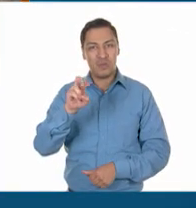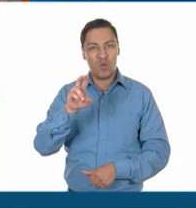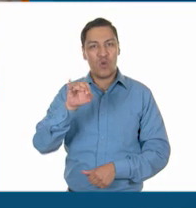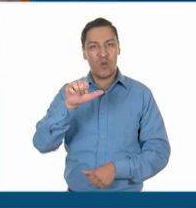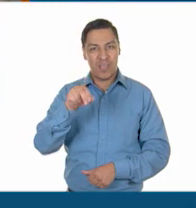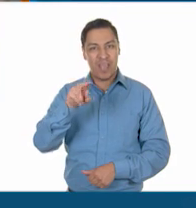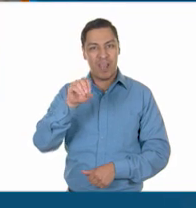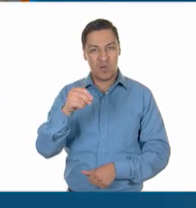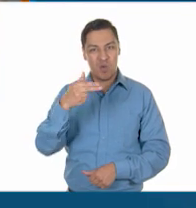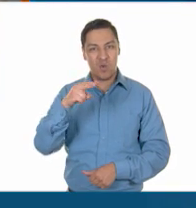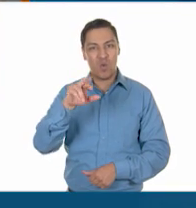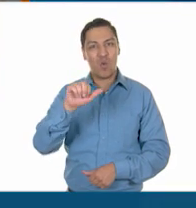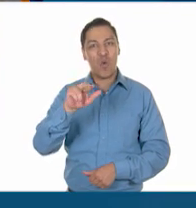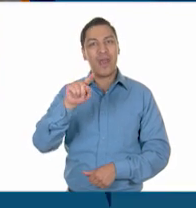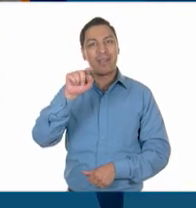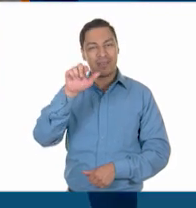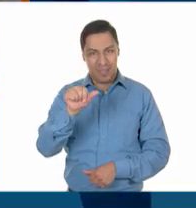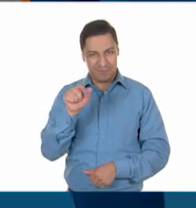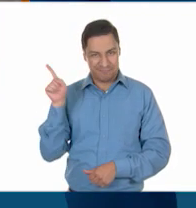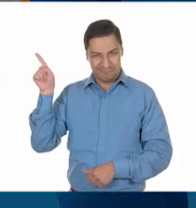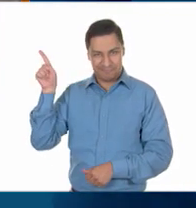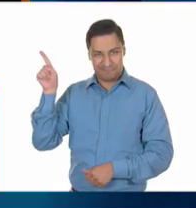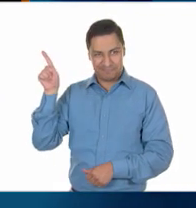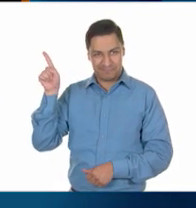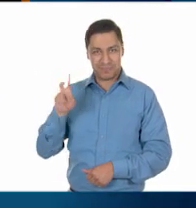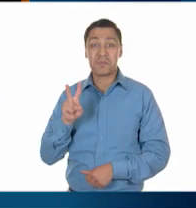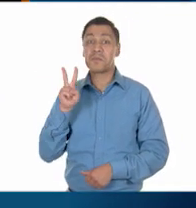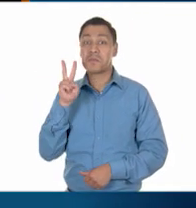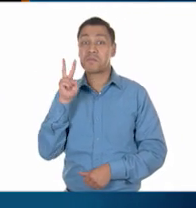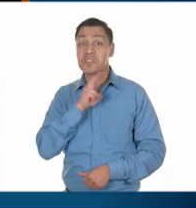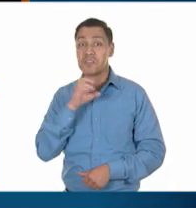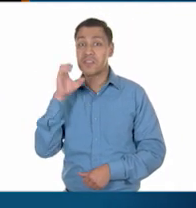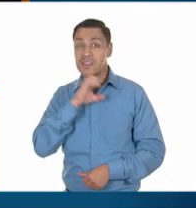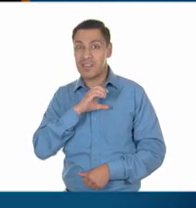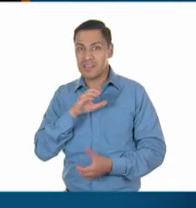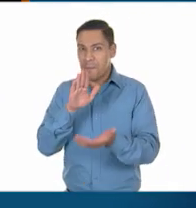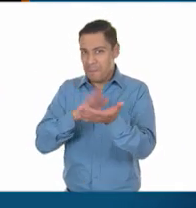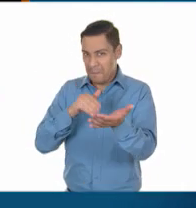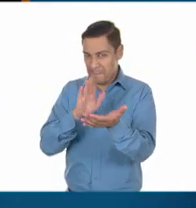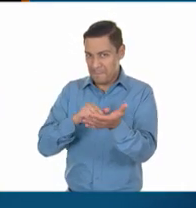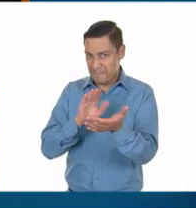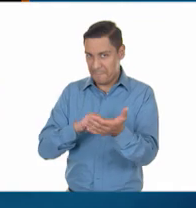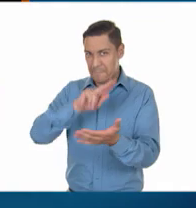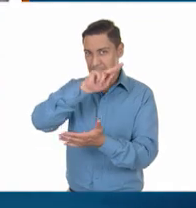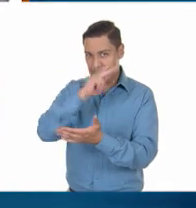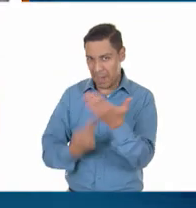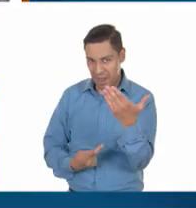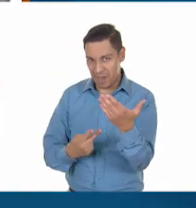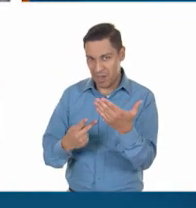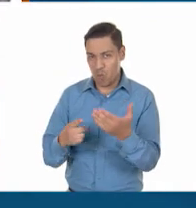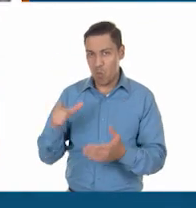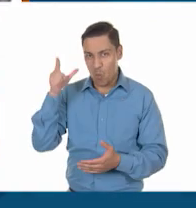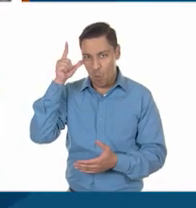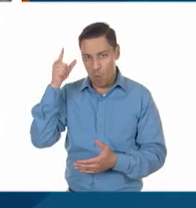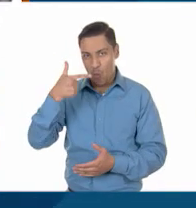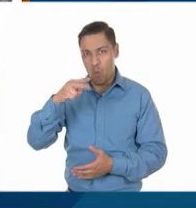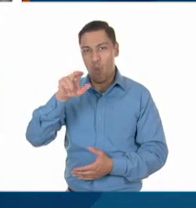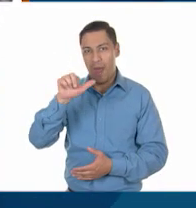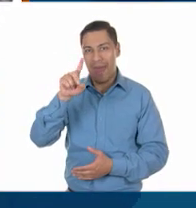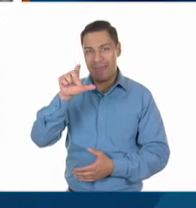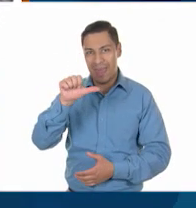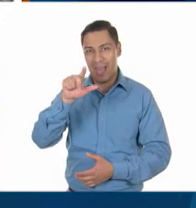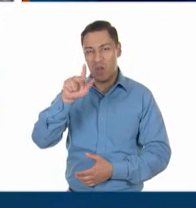Venustiano Carranza inició con el Plan de Guadalupe la segunda etapa de la revolución que